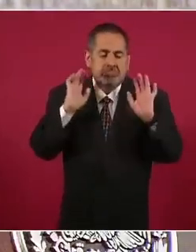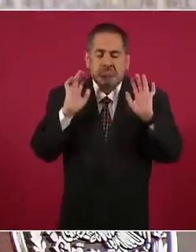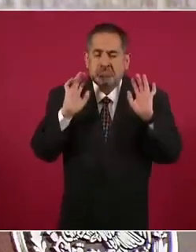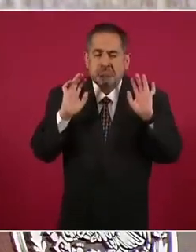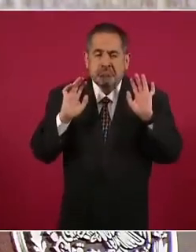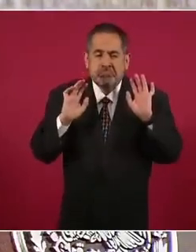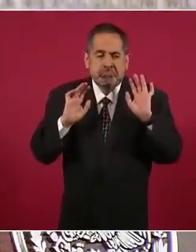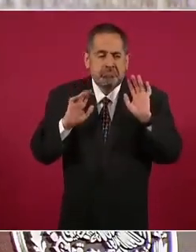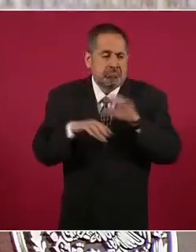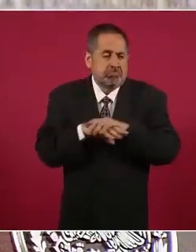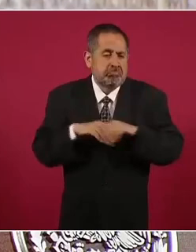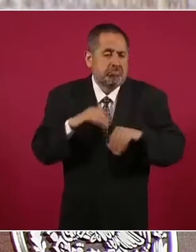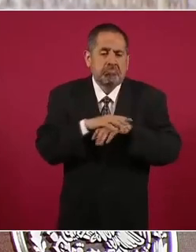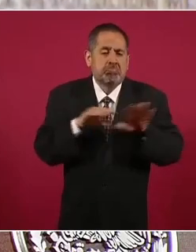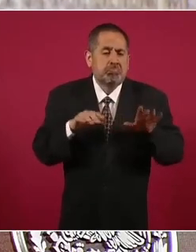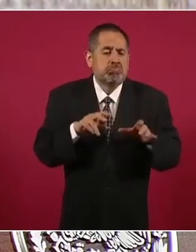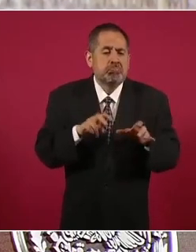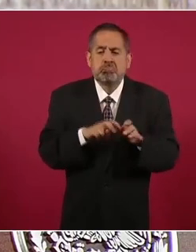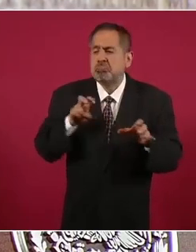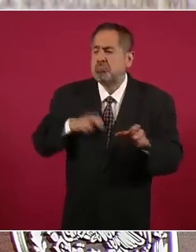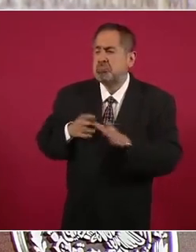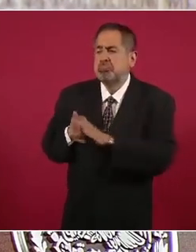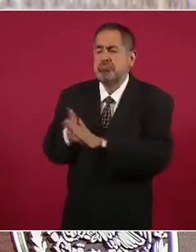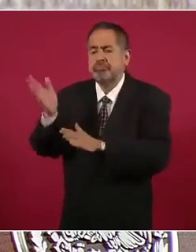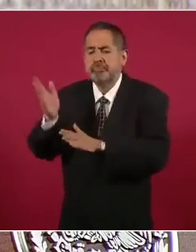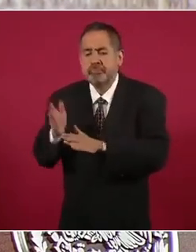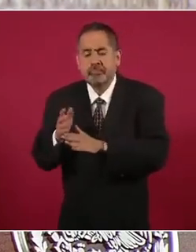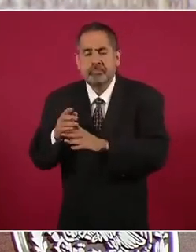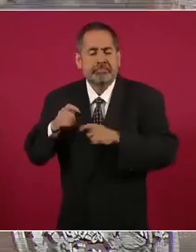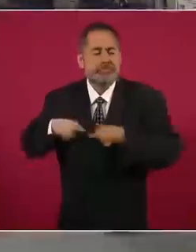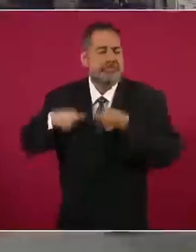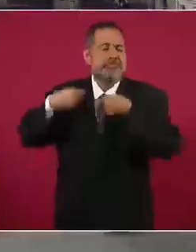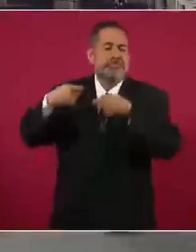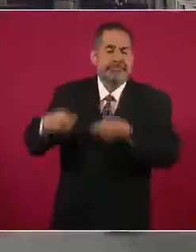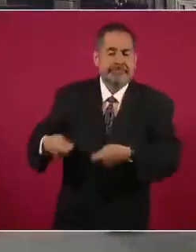salir. ¿Pero qué le dejo